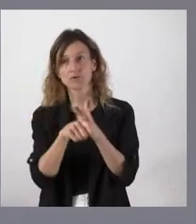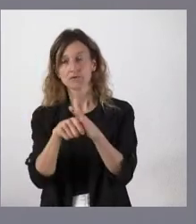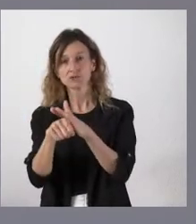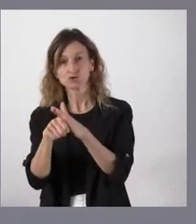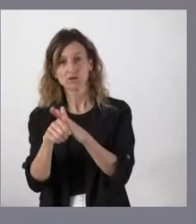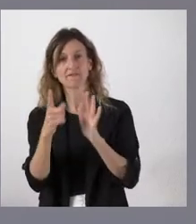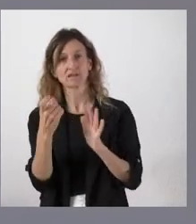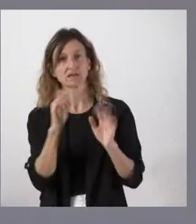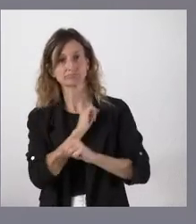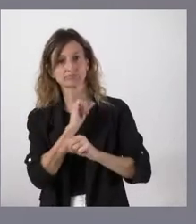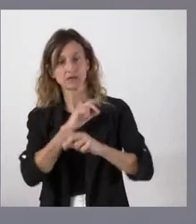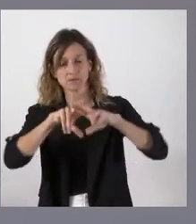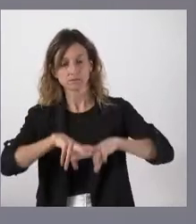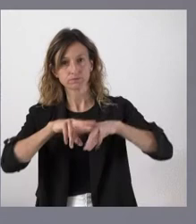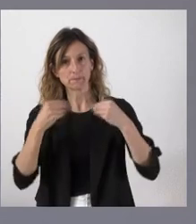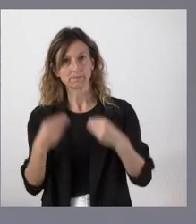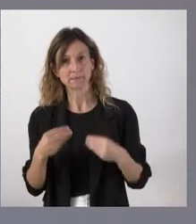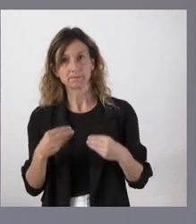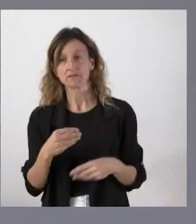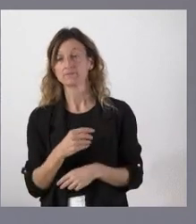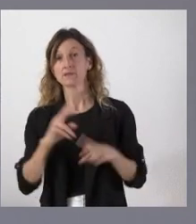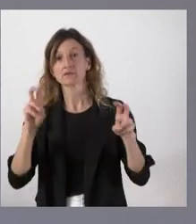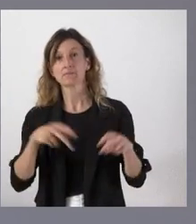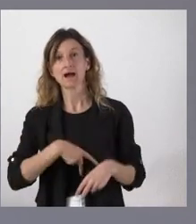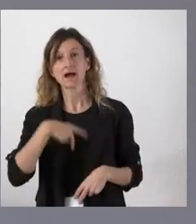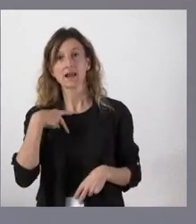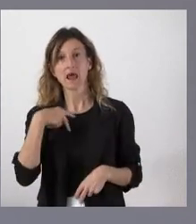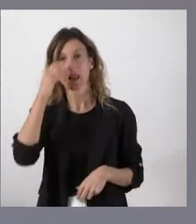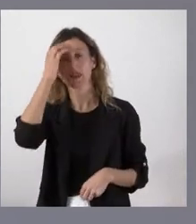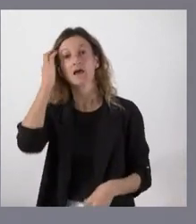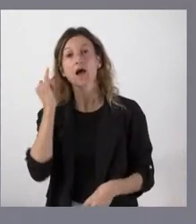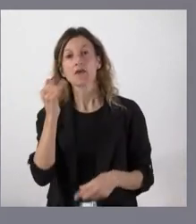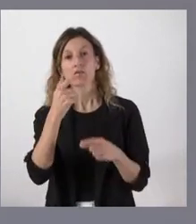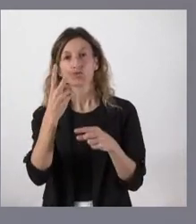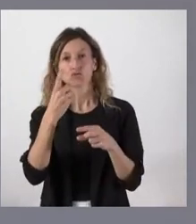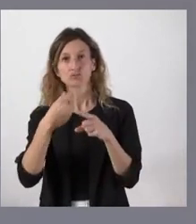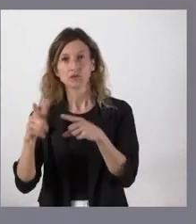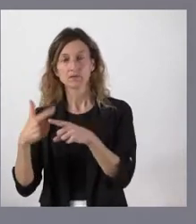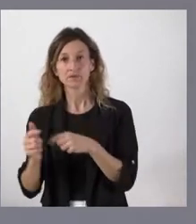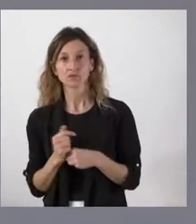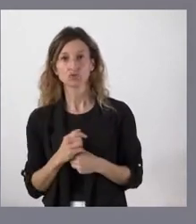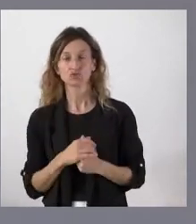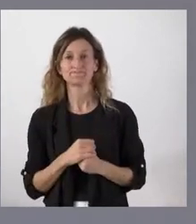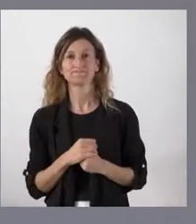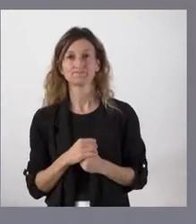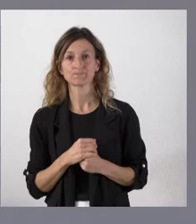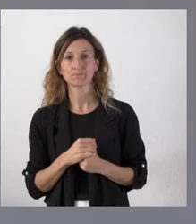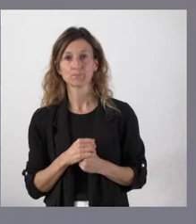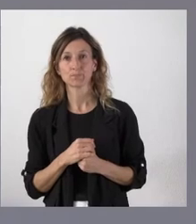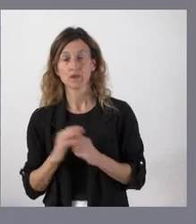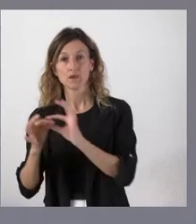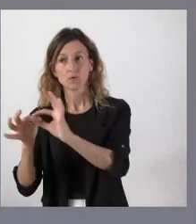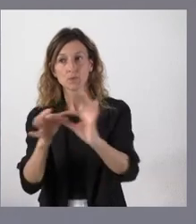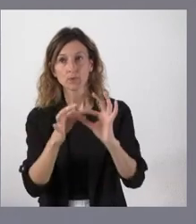que hay que esperar a poderlas analizar. Sobre el carácter general, yo creo que hay dos elementos que todo el mundo ha coincidido. En primer lugar,